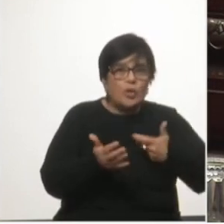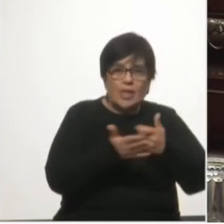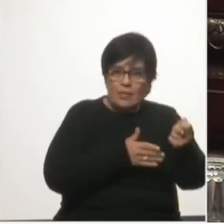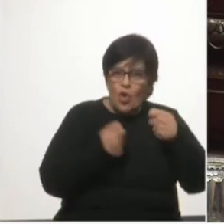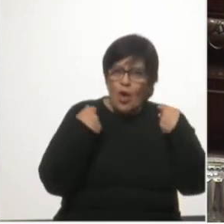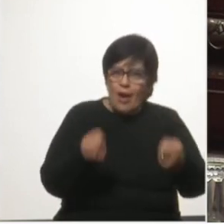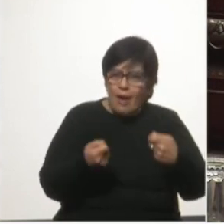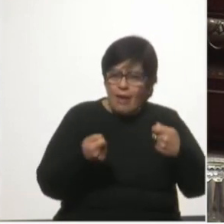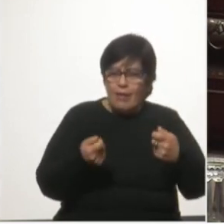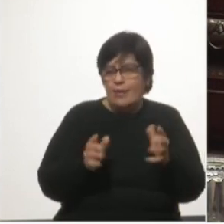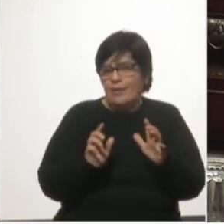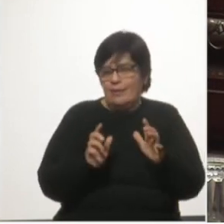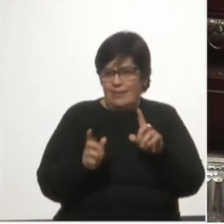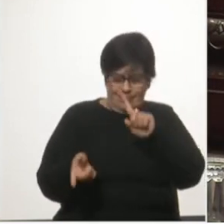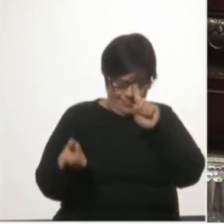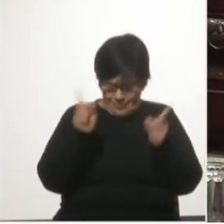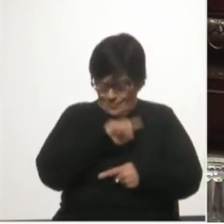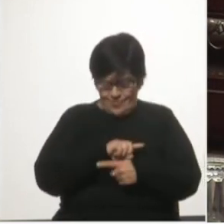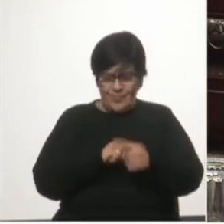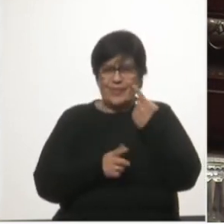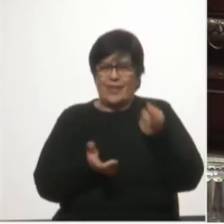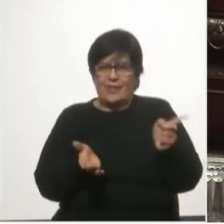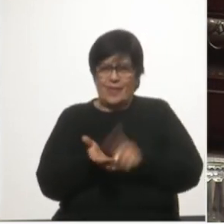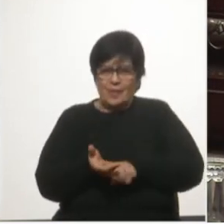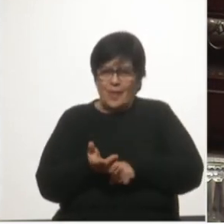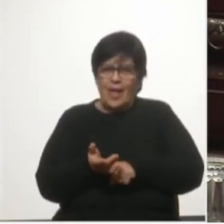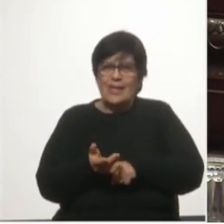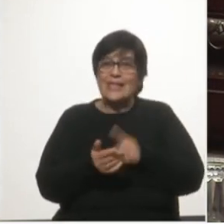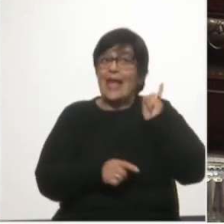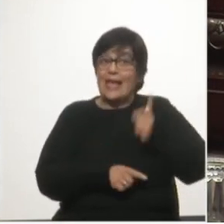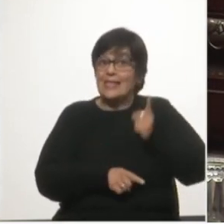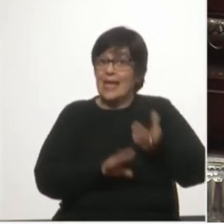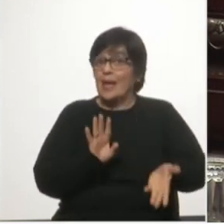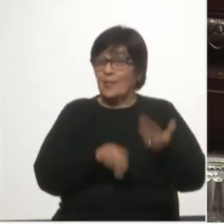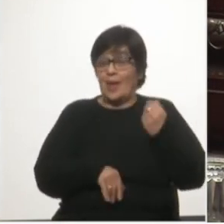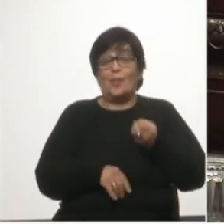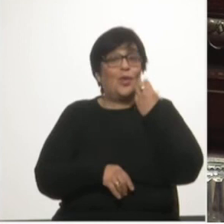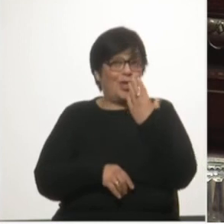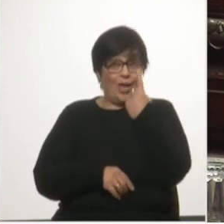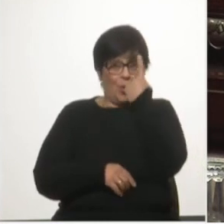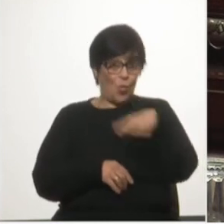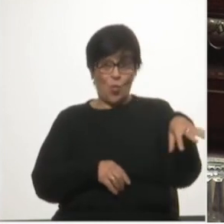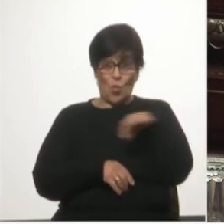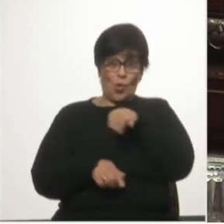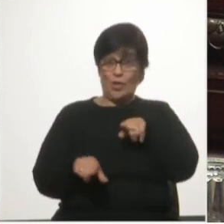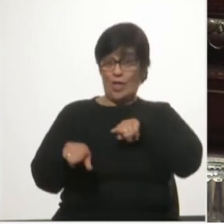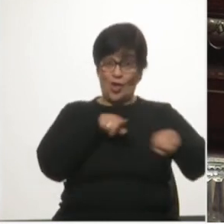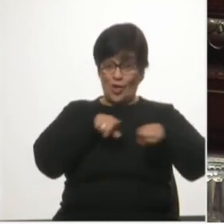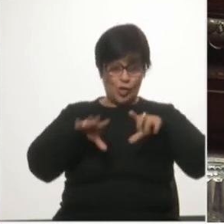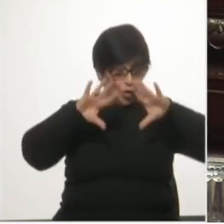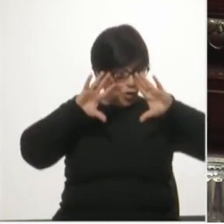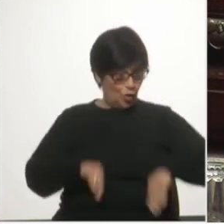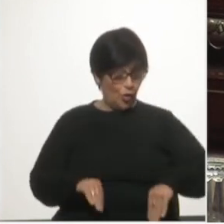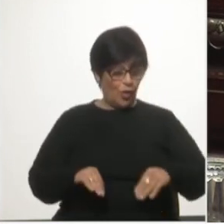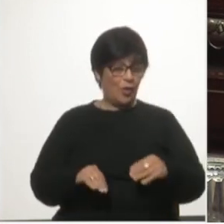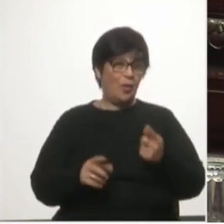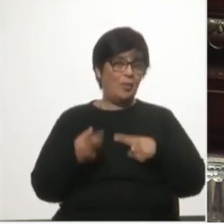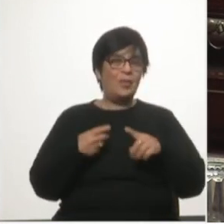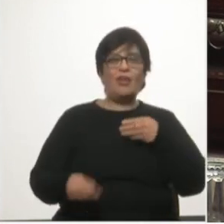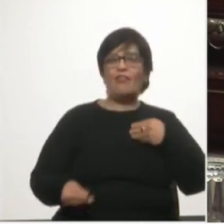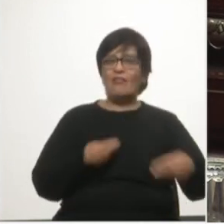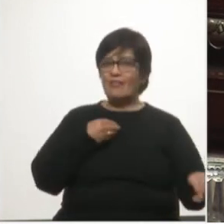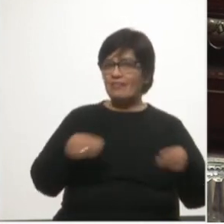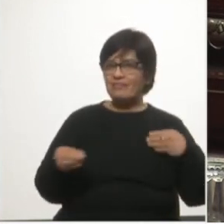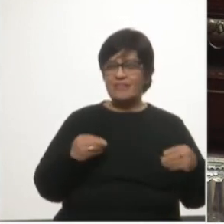En lugar de aumentar las exigencias al constituirse un monopolio, se flexibilizan los requisitos de